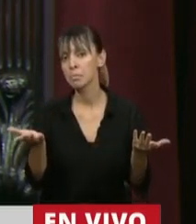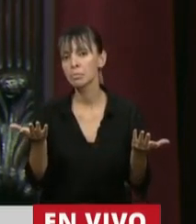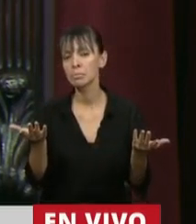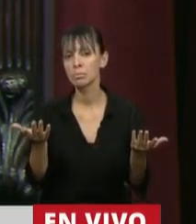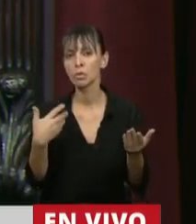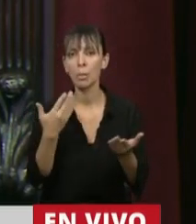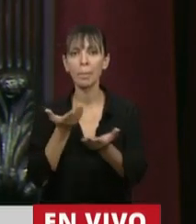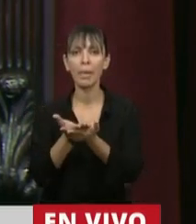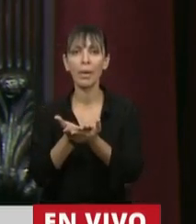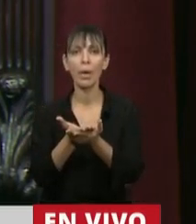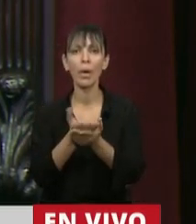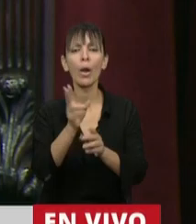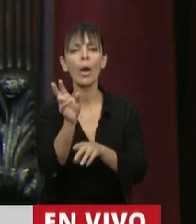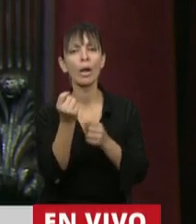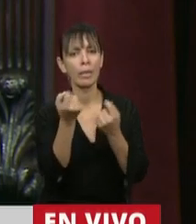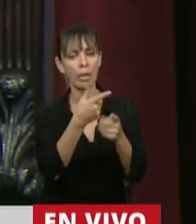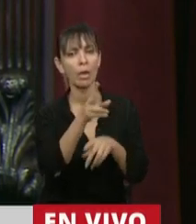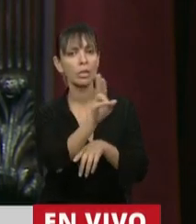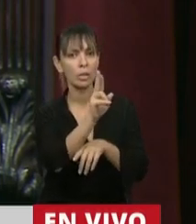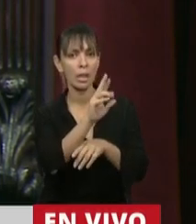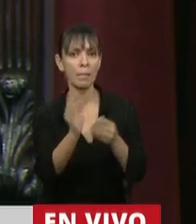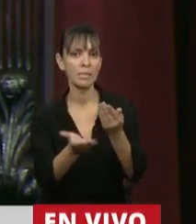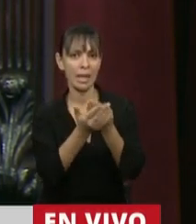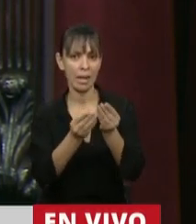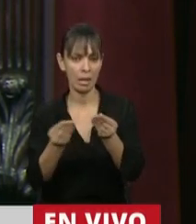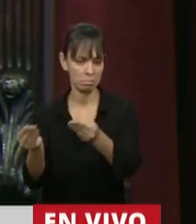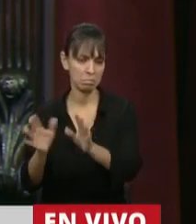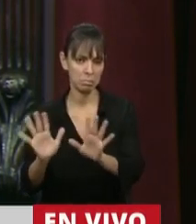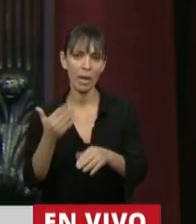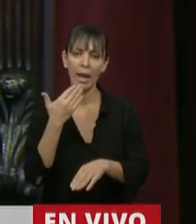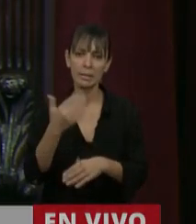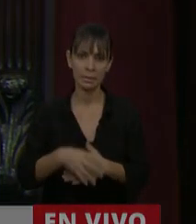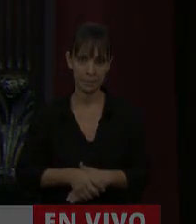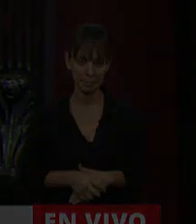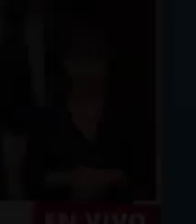la posibilidad de insertarla. Gracias. Gracias, Graciela.